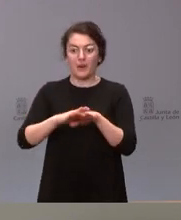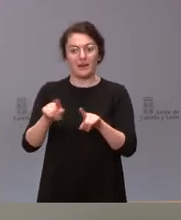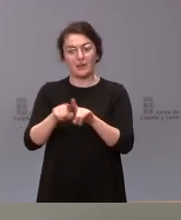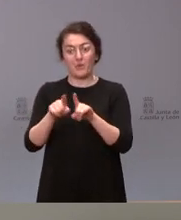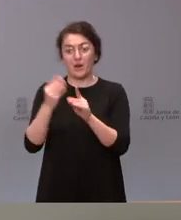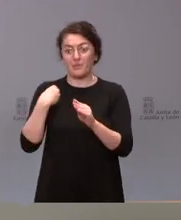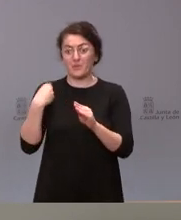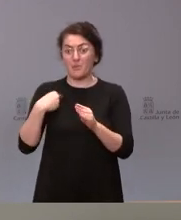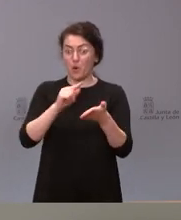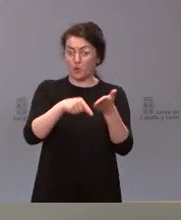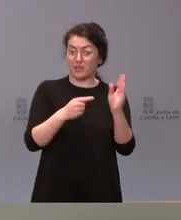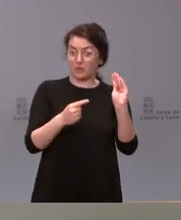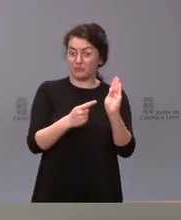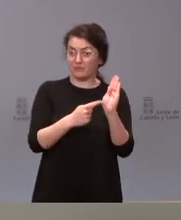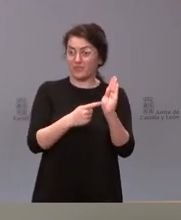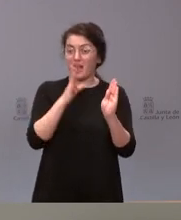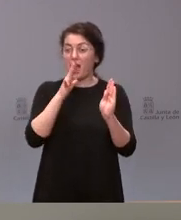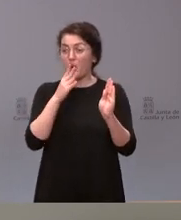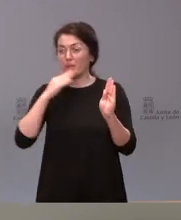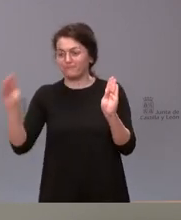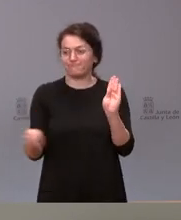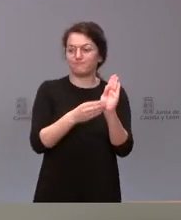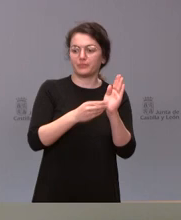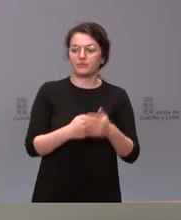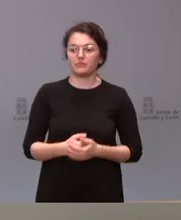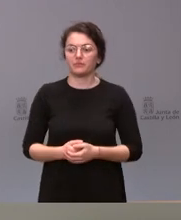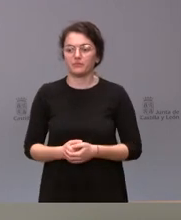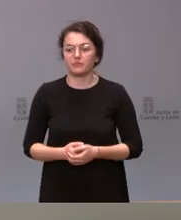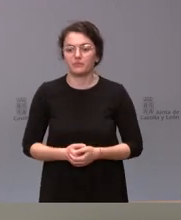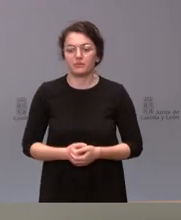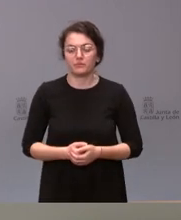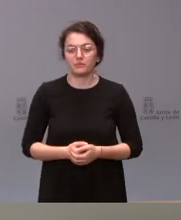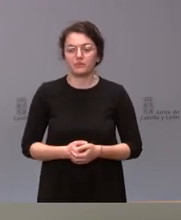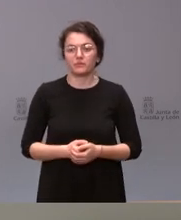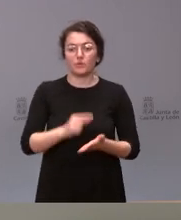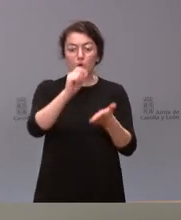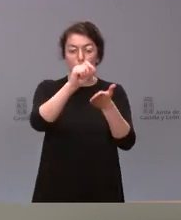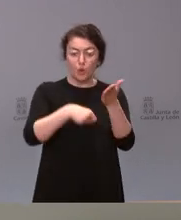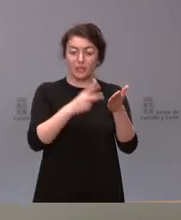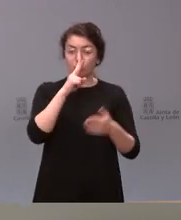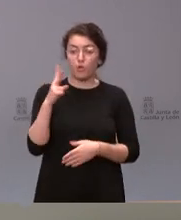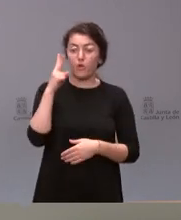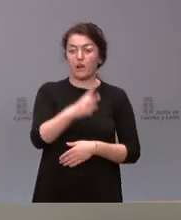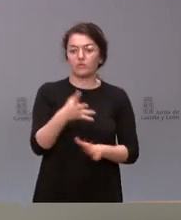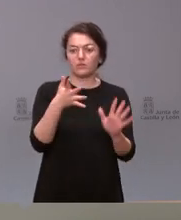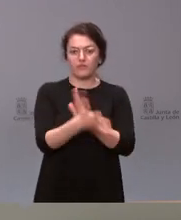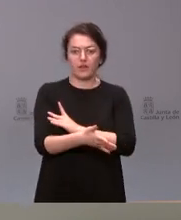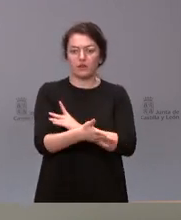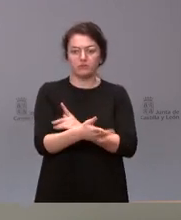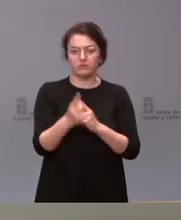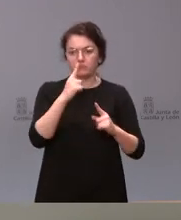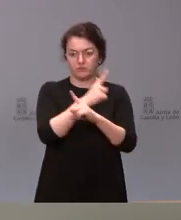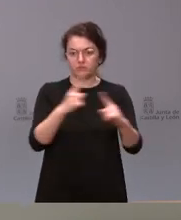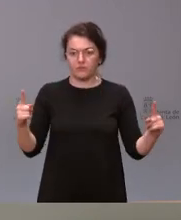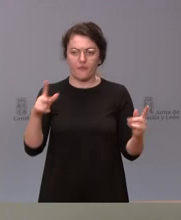de ir adaptándonos a las circunstancias estos contratos son plurianuales y por tanto tienen una vigencia más allá de lo que es un periodo corto y por tanto